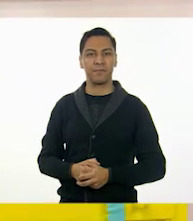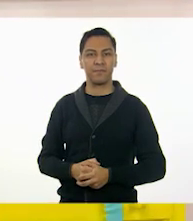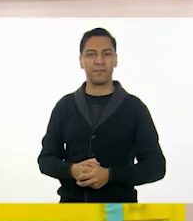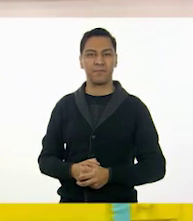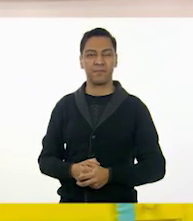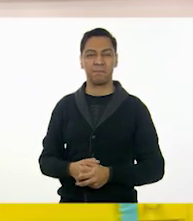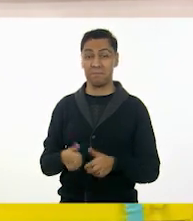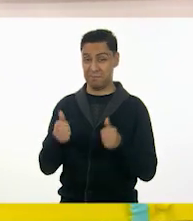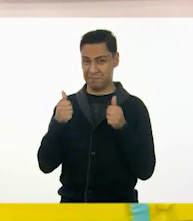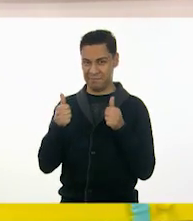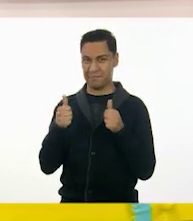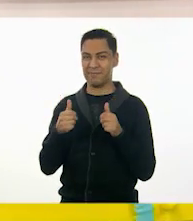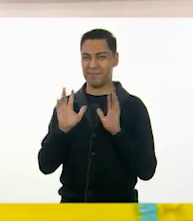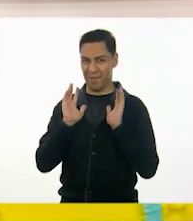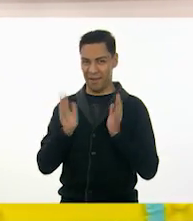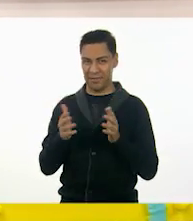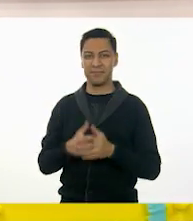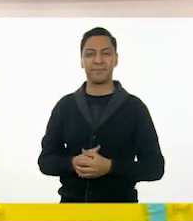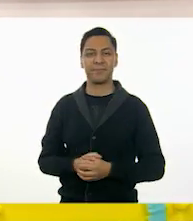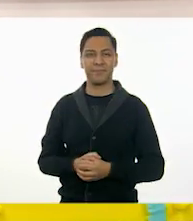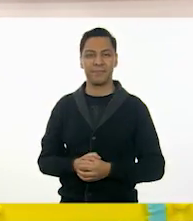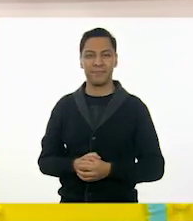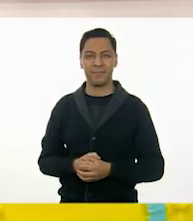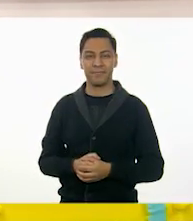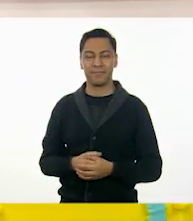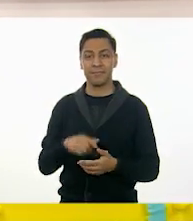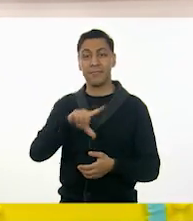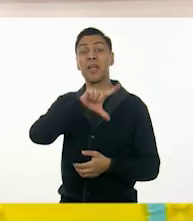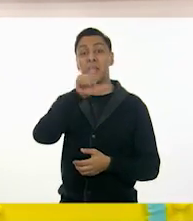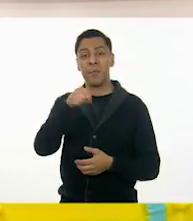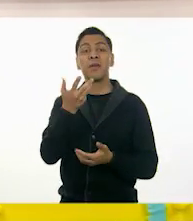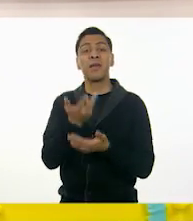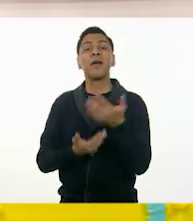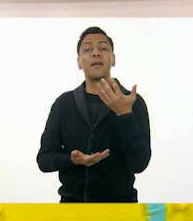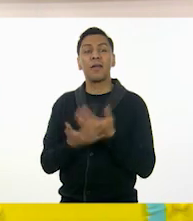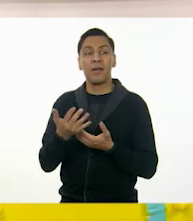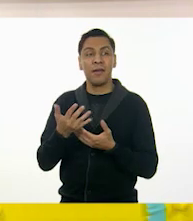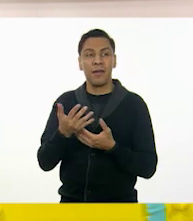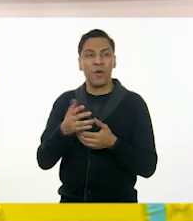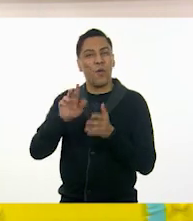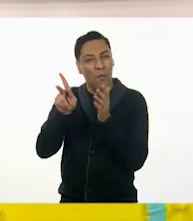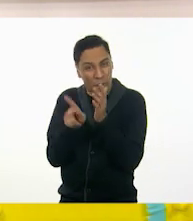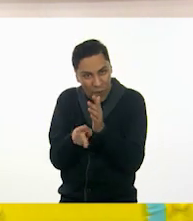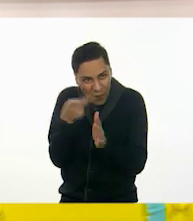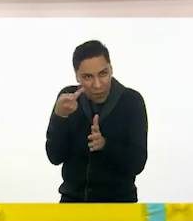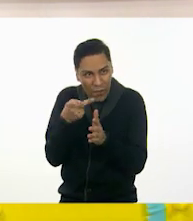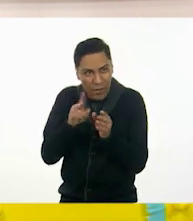Listo. Y entonces, lo que hacemos es abrirlo un poco.